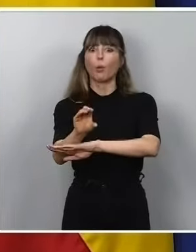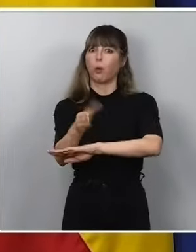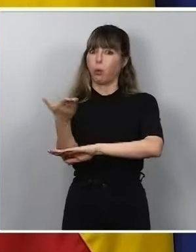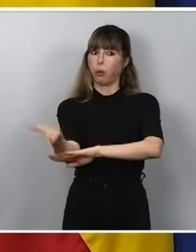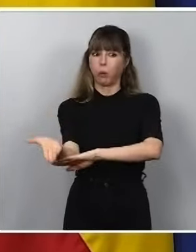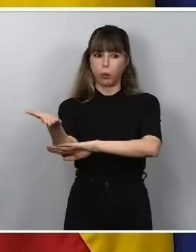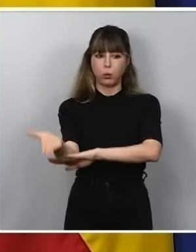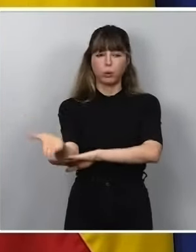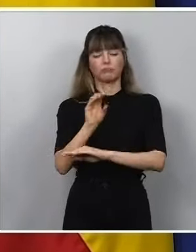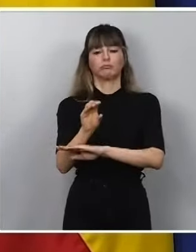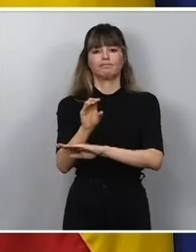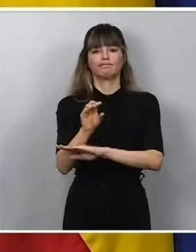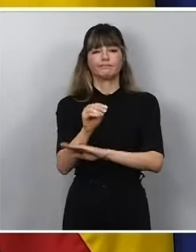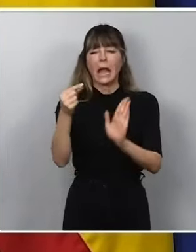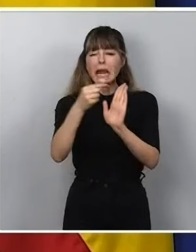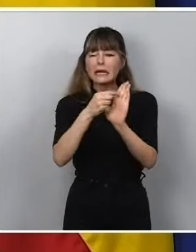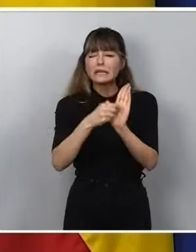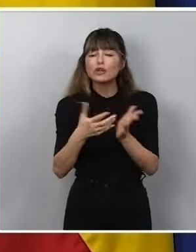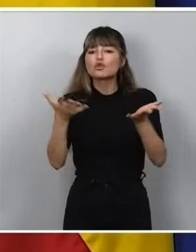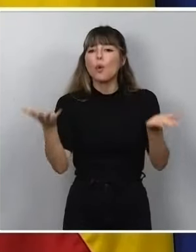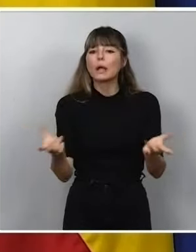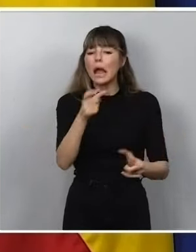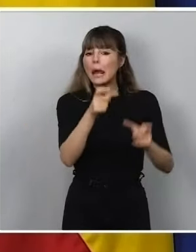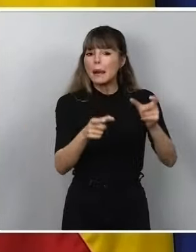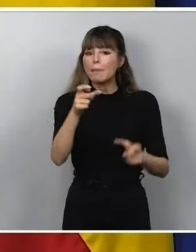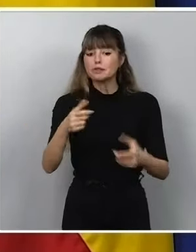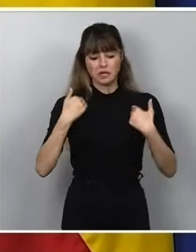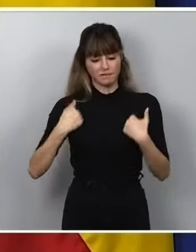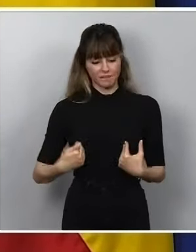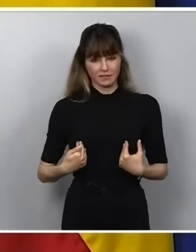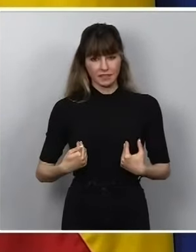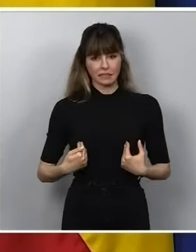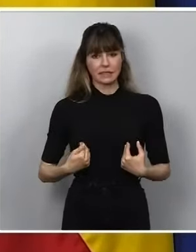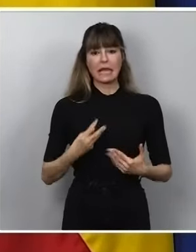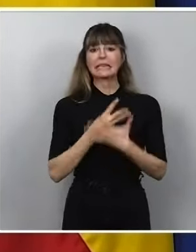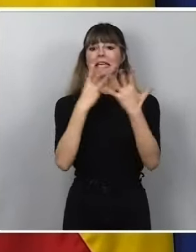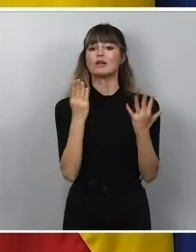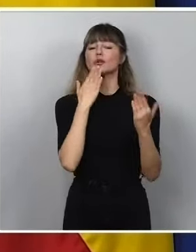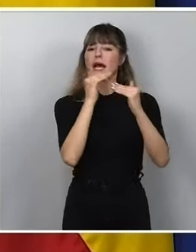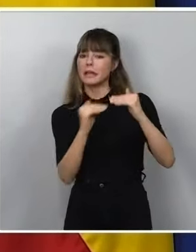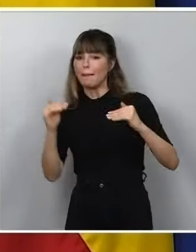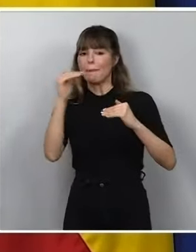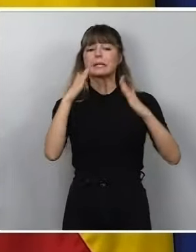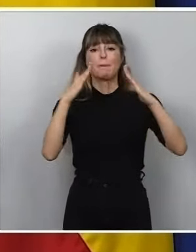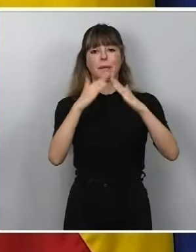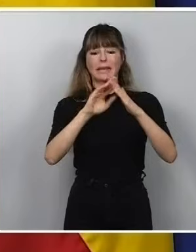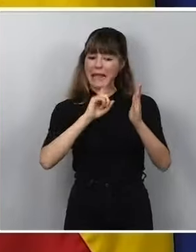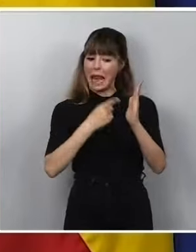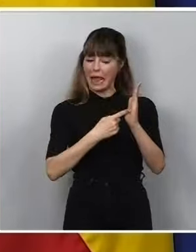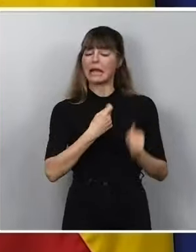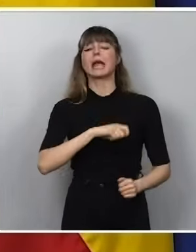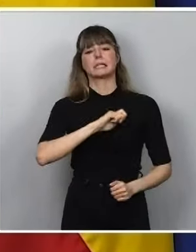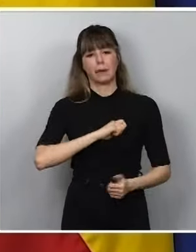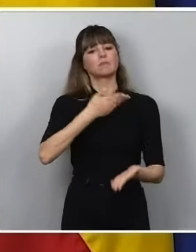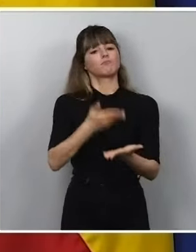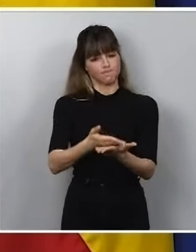importante, saben ustedes. El plazo es ser personas físicas, mayores de edad y con residencia legal en España, acreditada